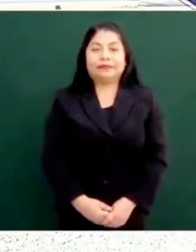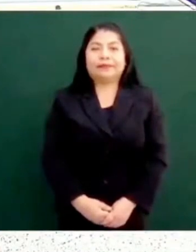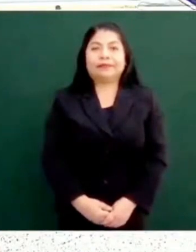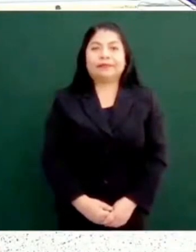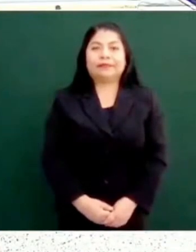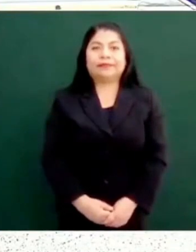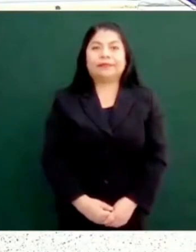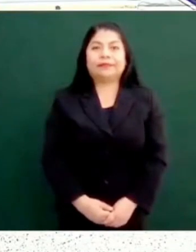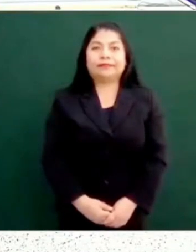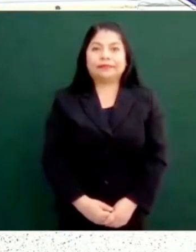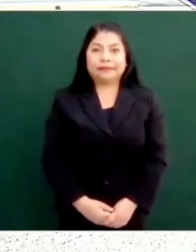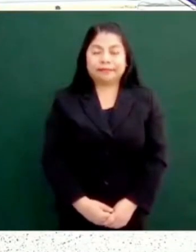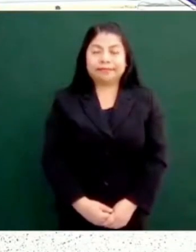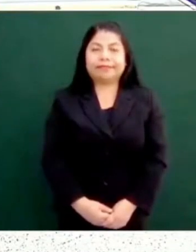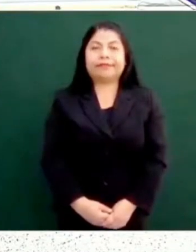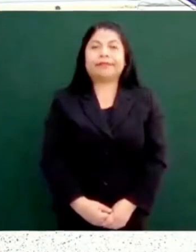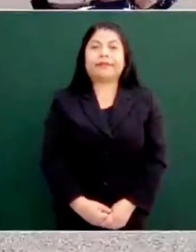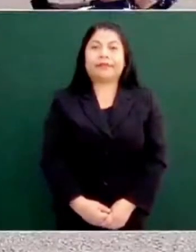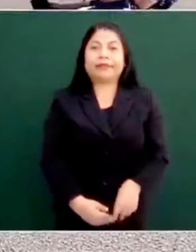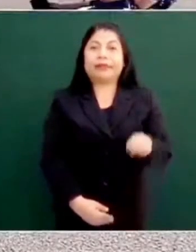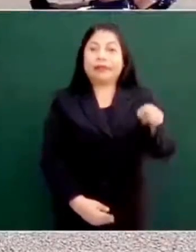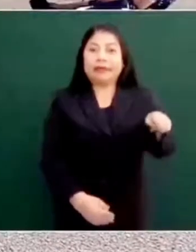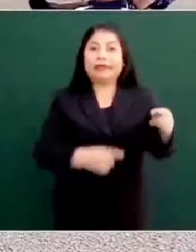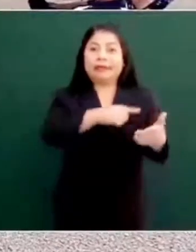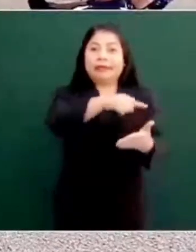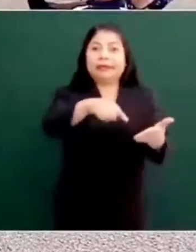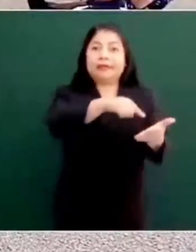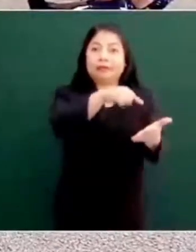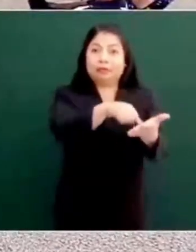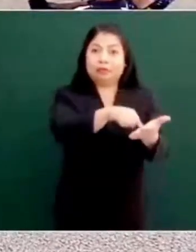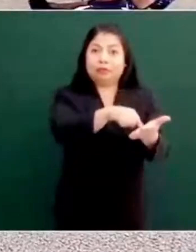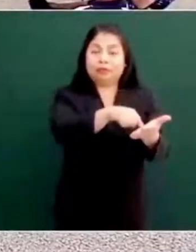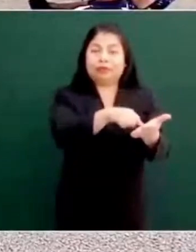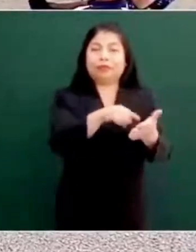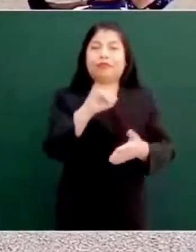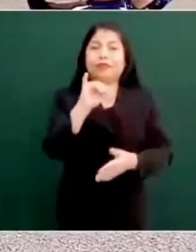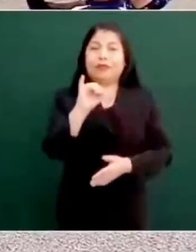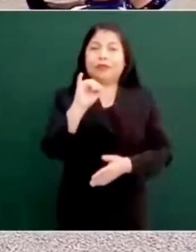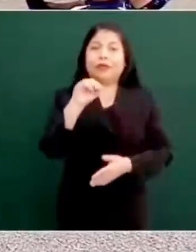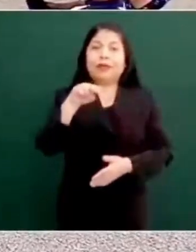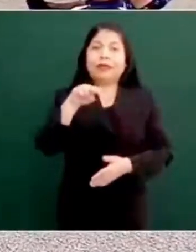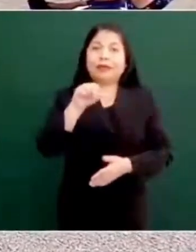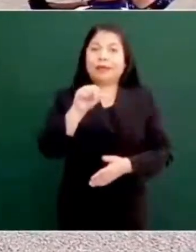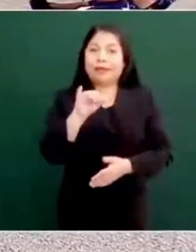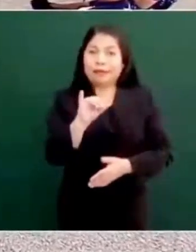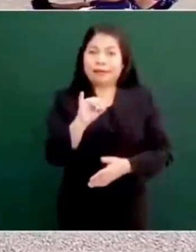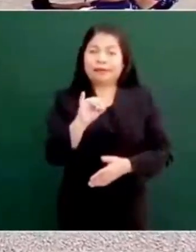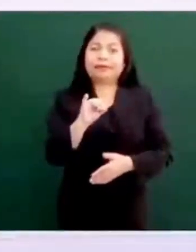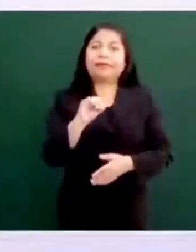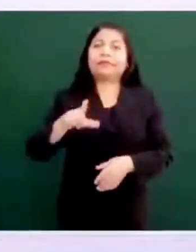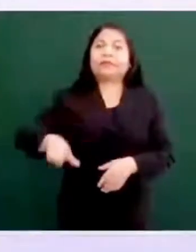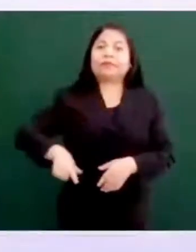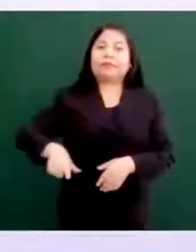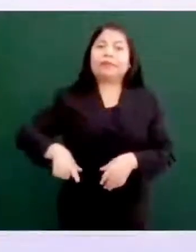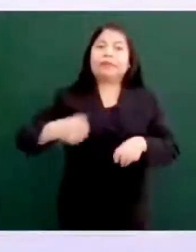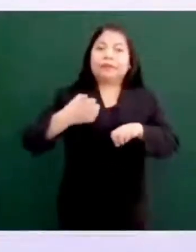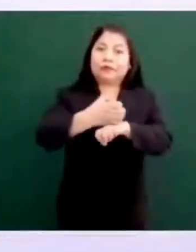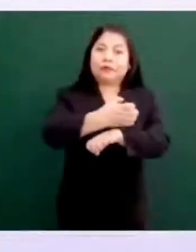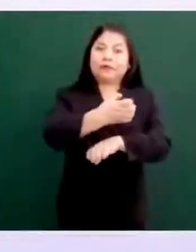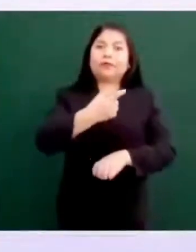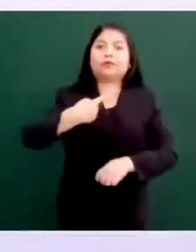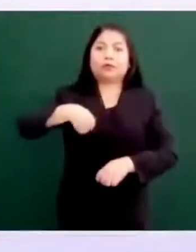Por lo que se refiere a esos trabajos coordinados con el INAI, con el gobierno del estado, la Secretaría de Defensa Nacional, con